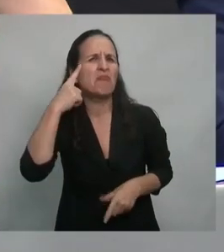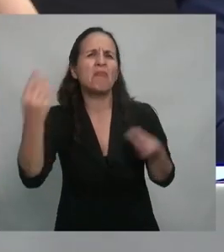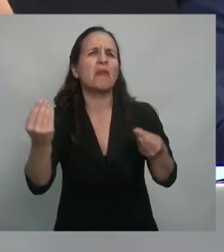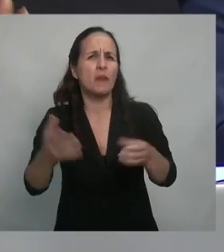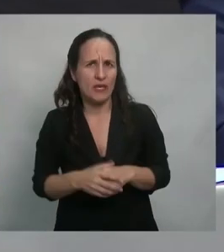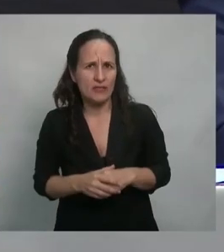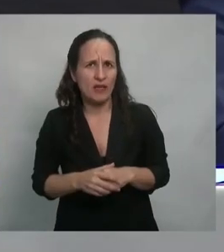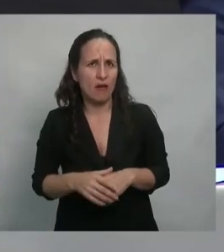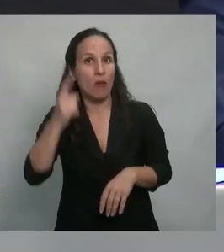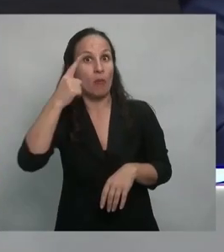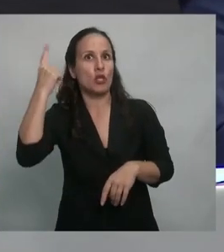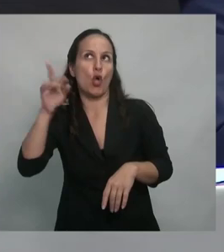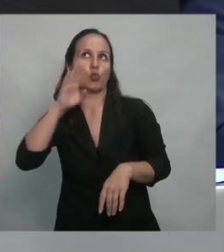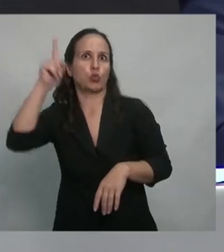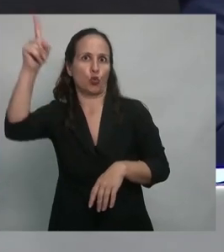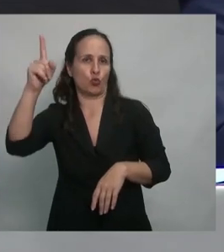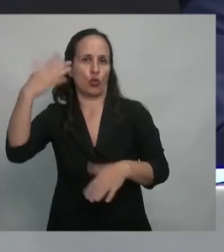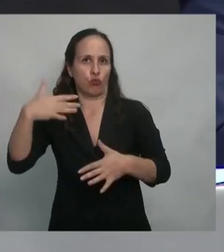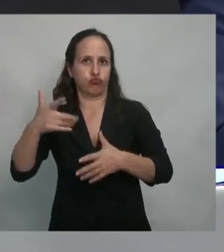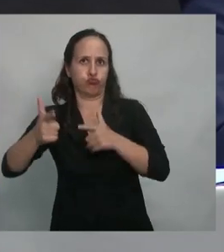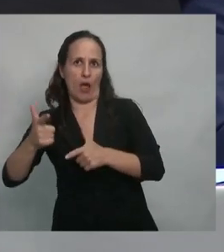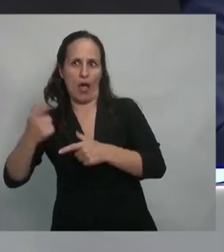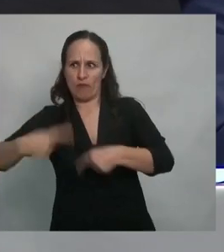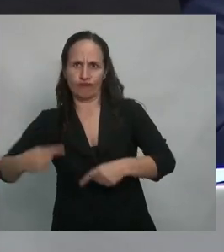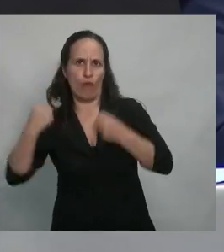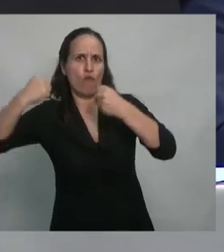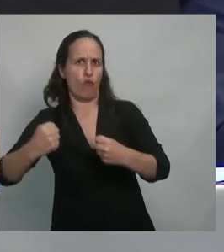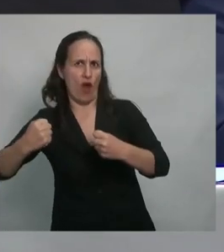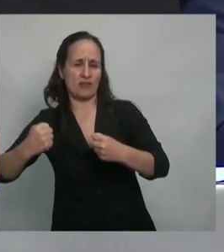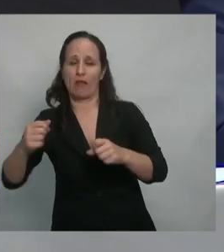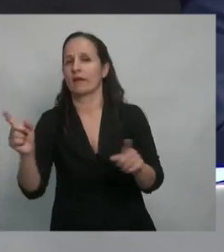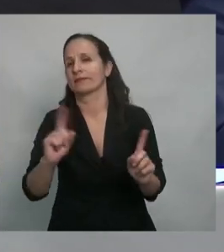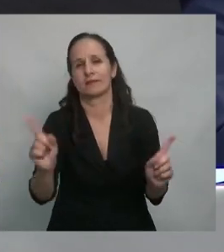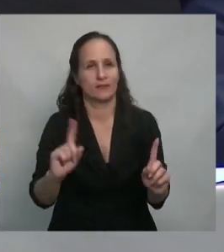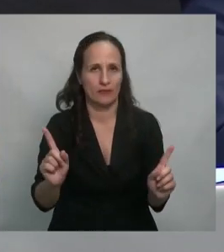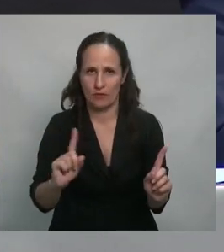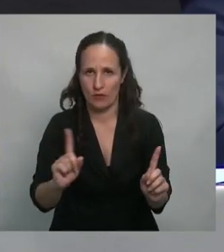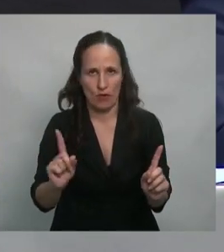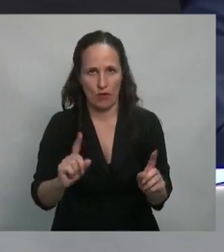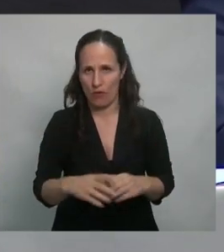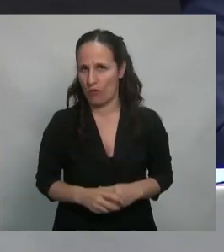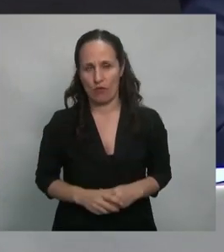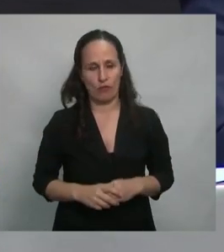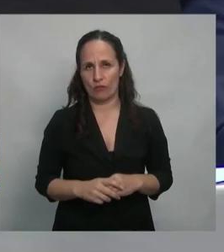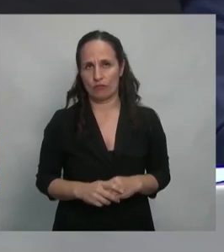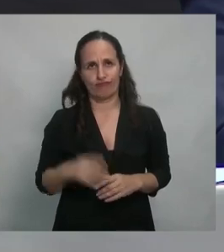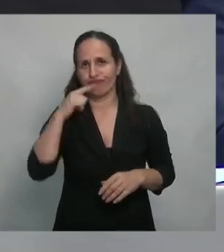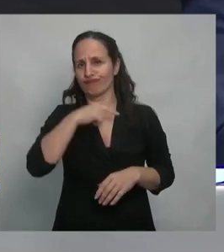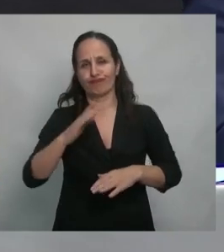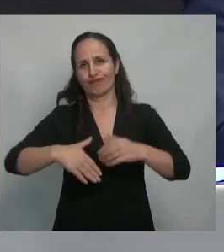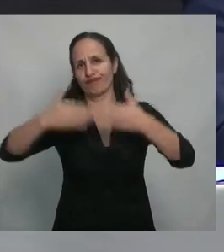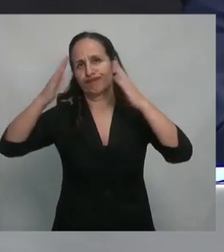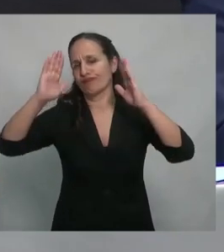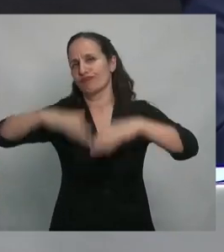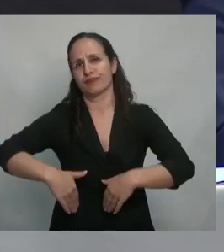había más poderío militar de Estados Unidos, porque tenían más fuerza? No. Se cayó porque